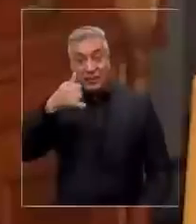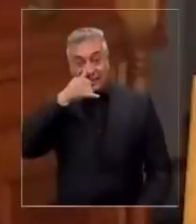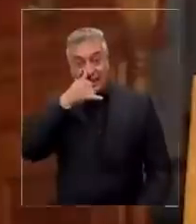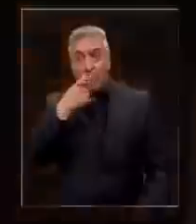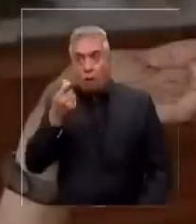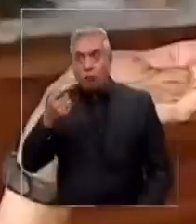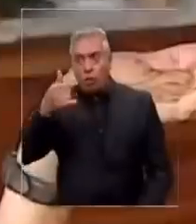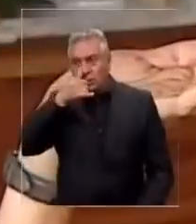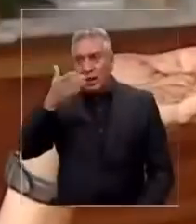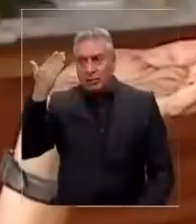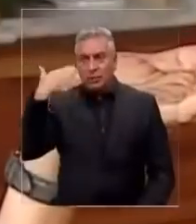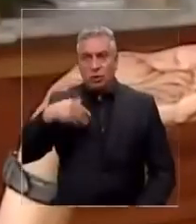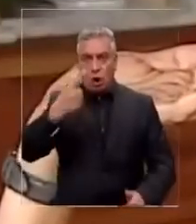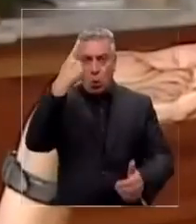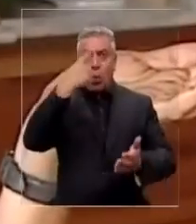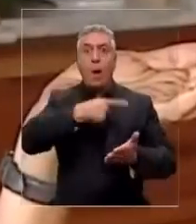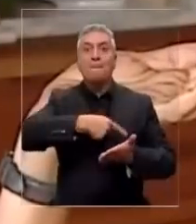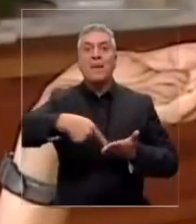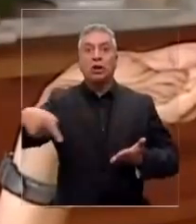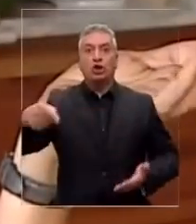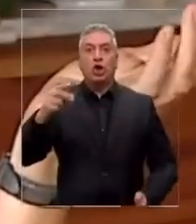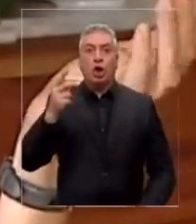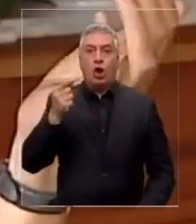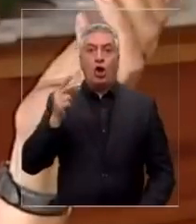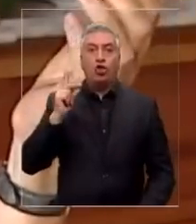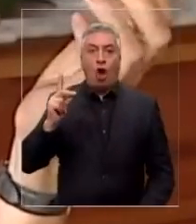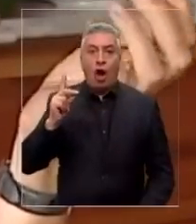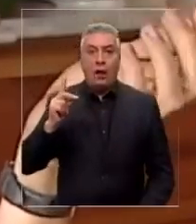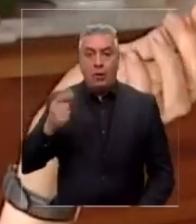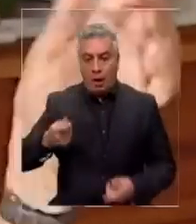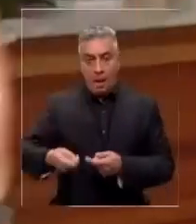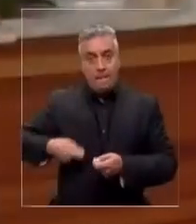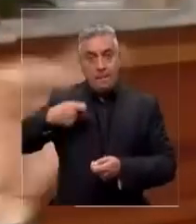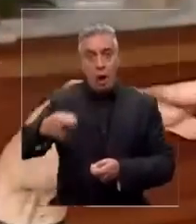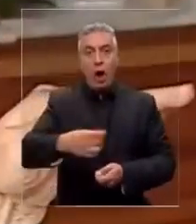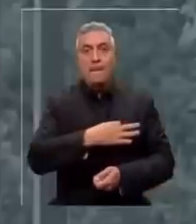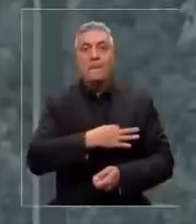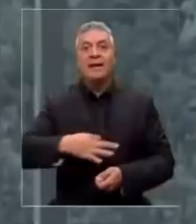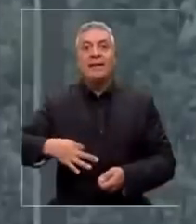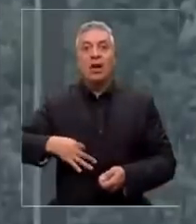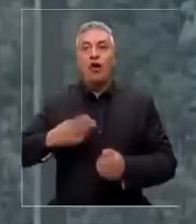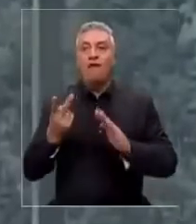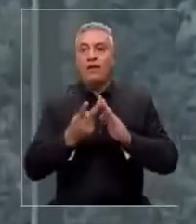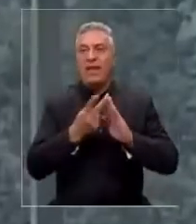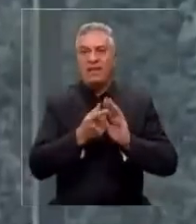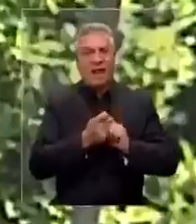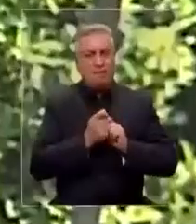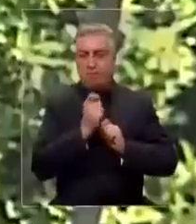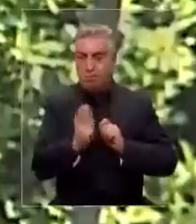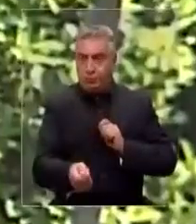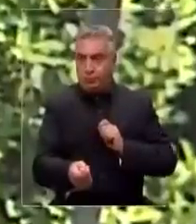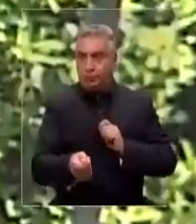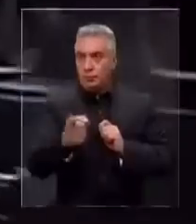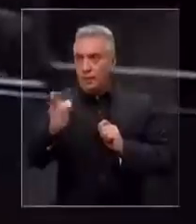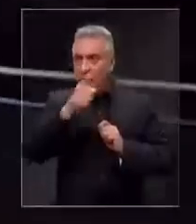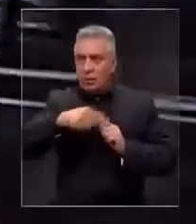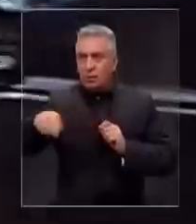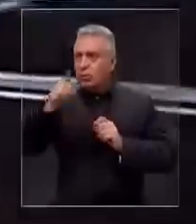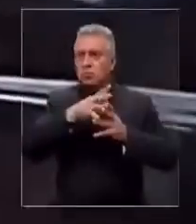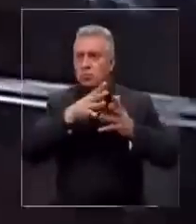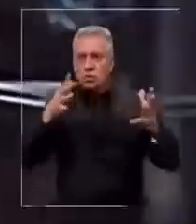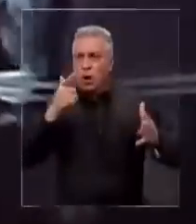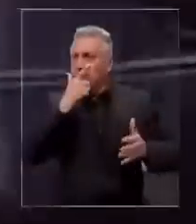tiempo un millón de dólares. Lo pagó el Ministerio de Vivienda directamente. Polémico lugar por años, sinónimo de